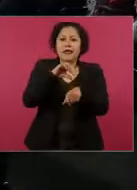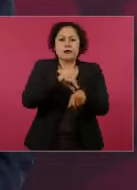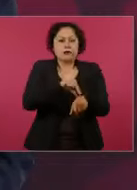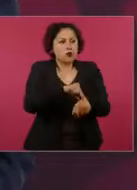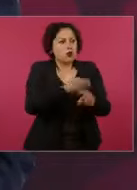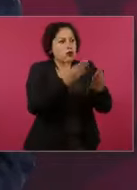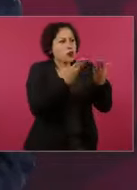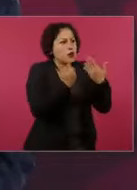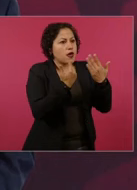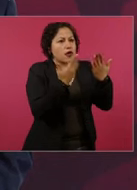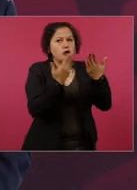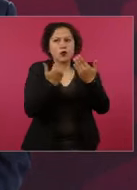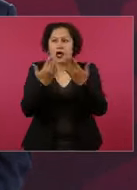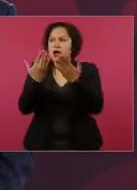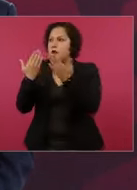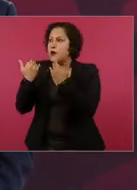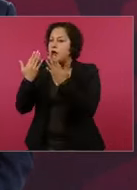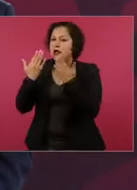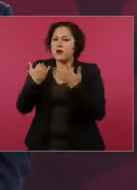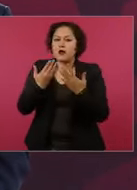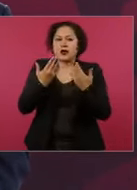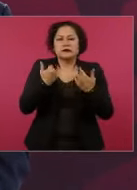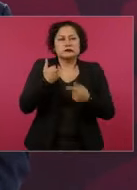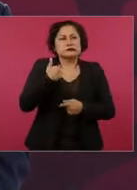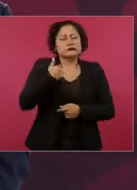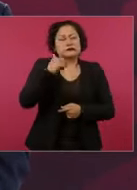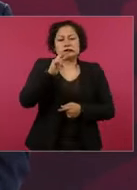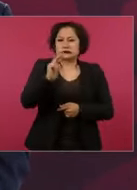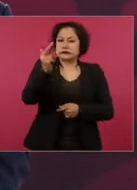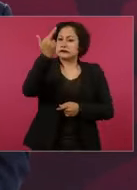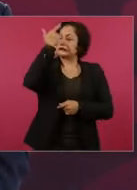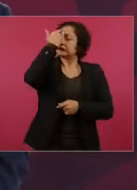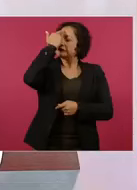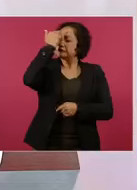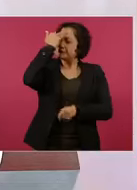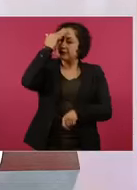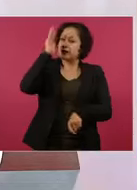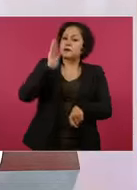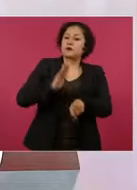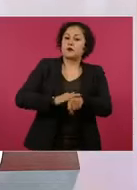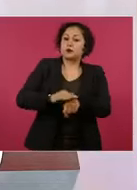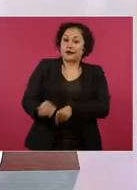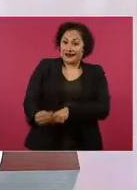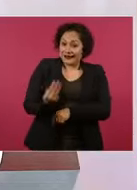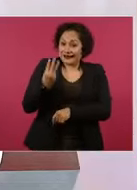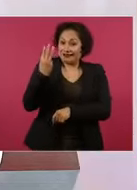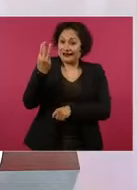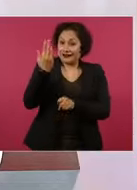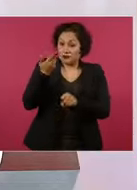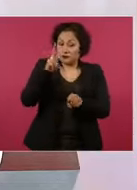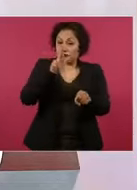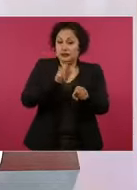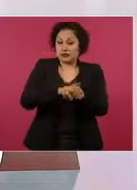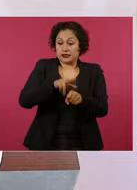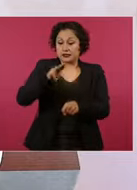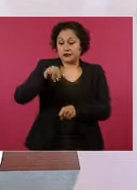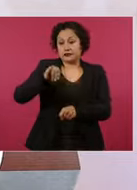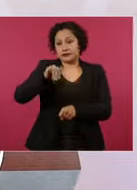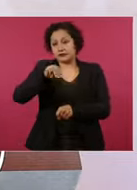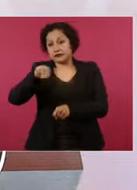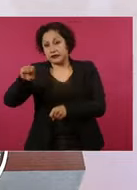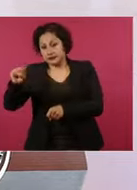pero me acuerdo bien de que hay tres hospitales del IMSS-Bienestar que